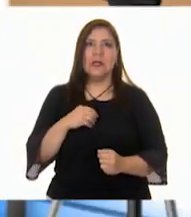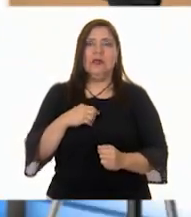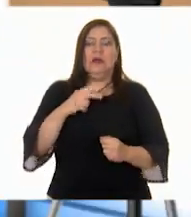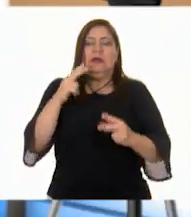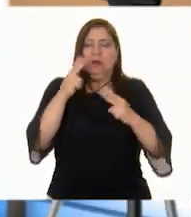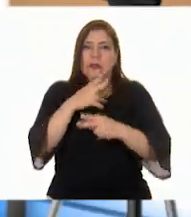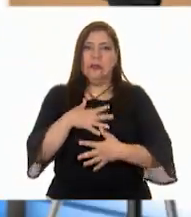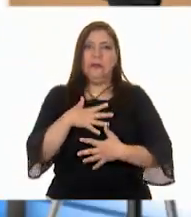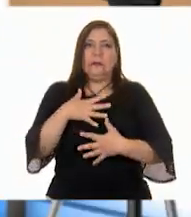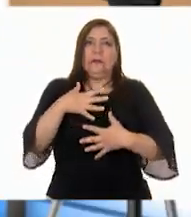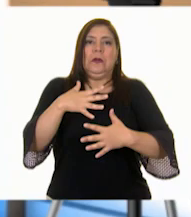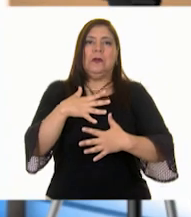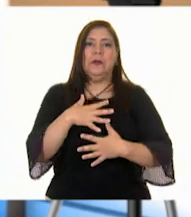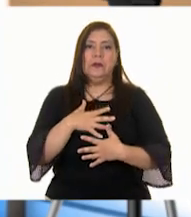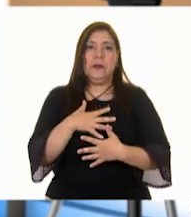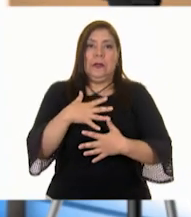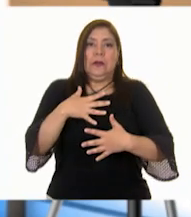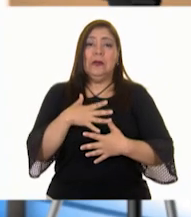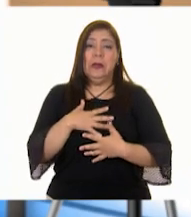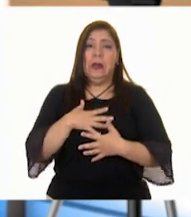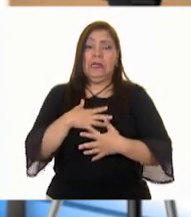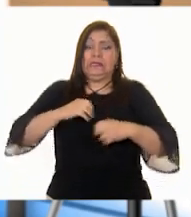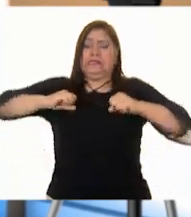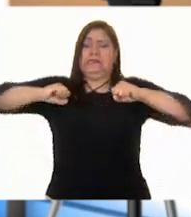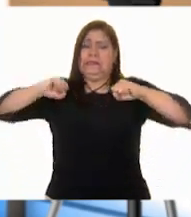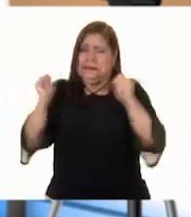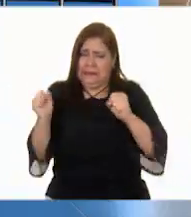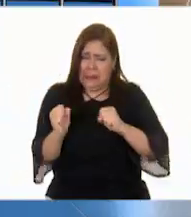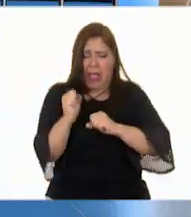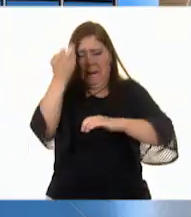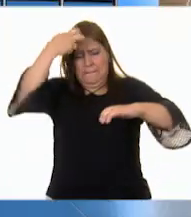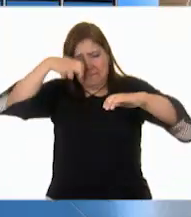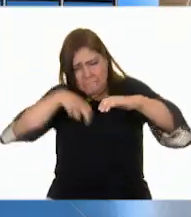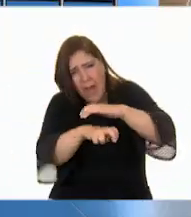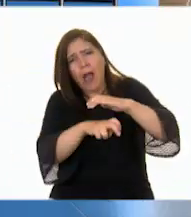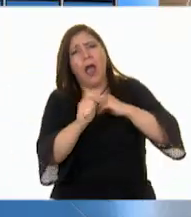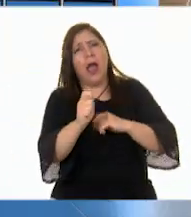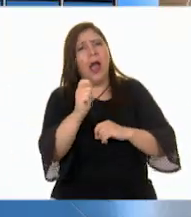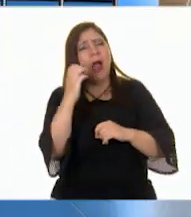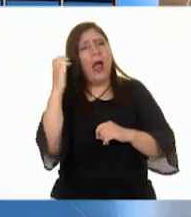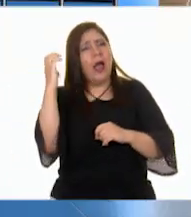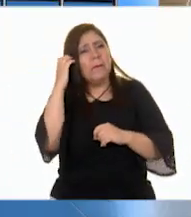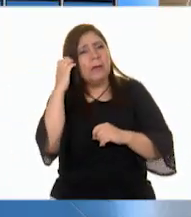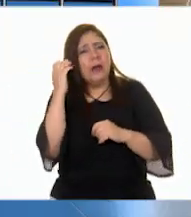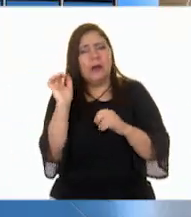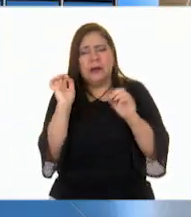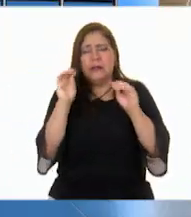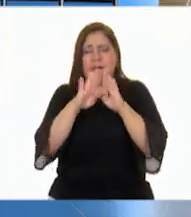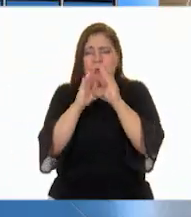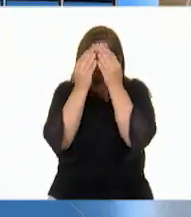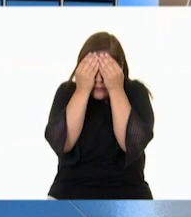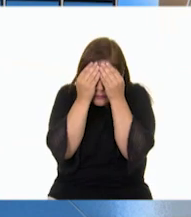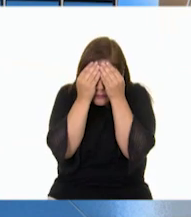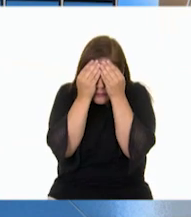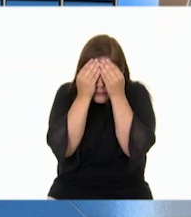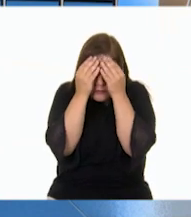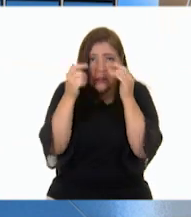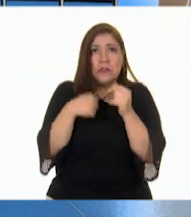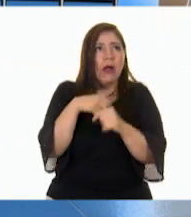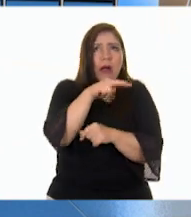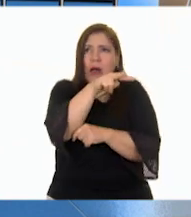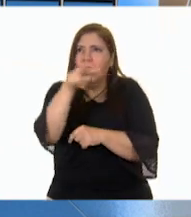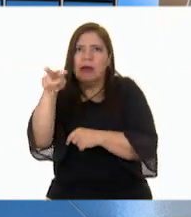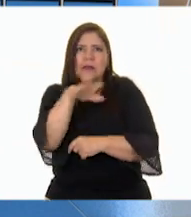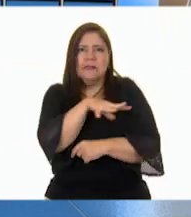Respiré. Y corrí a esconderme de nuevo. ¡Ay! Sí, Oculté mi rostro y no quería ver.